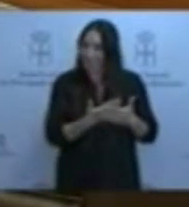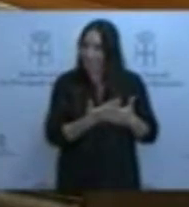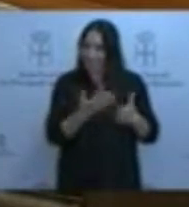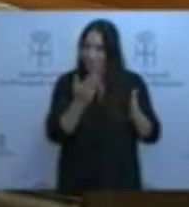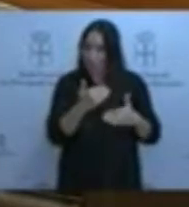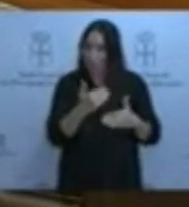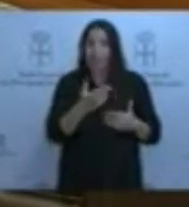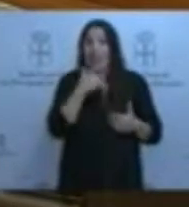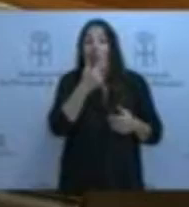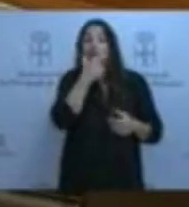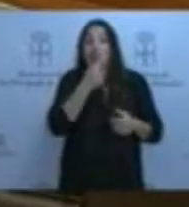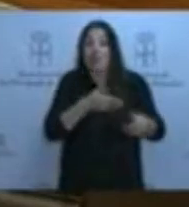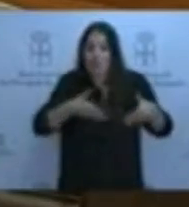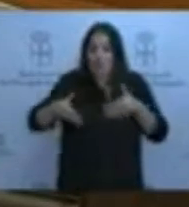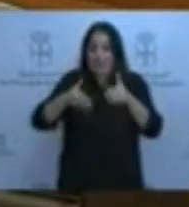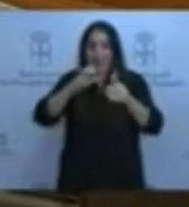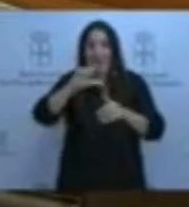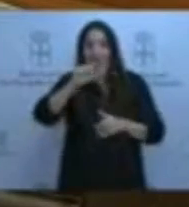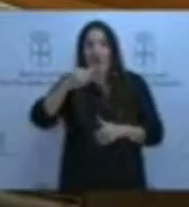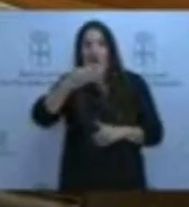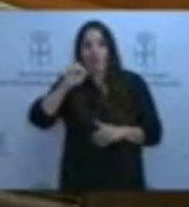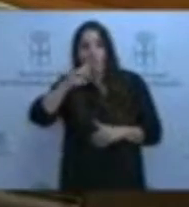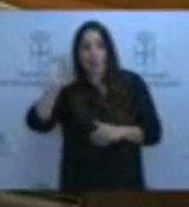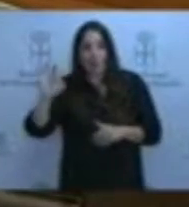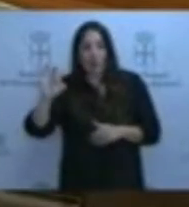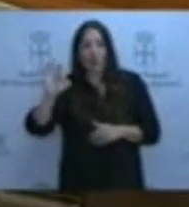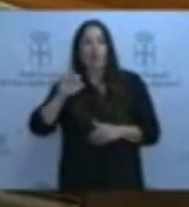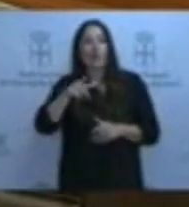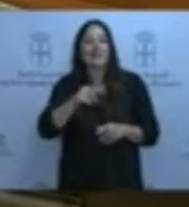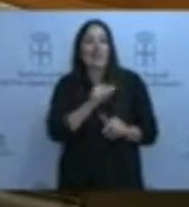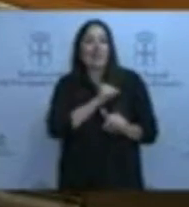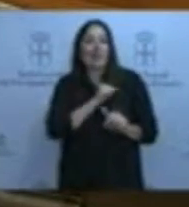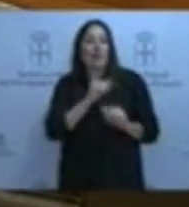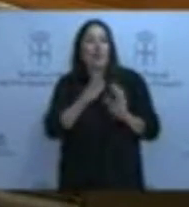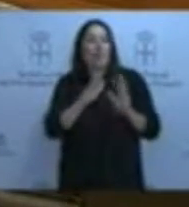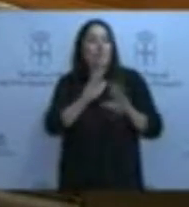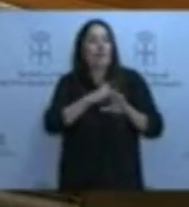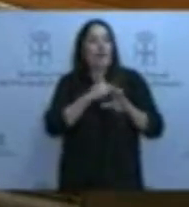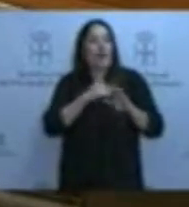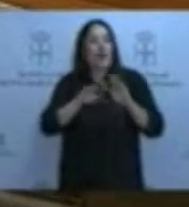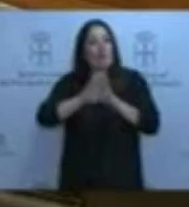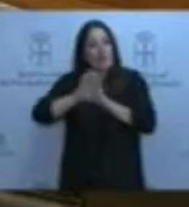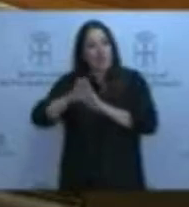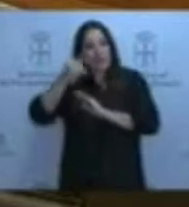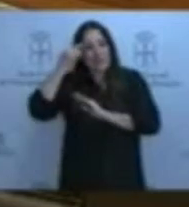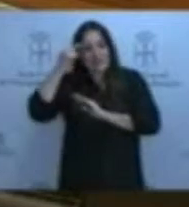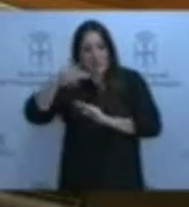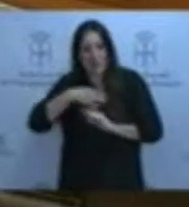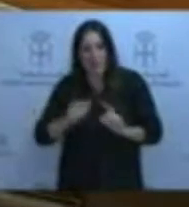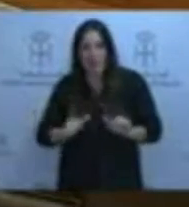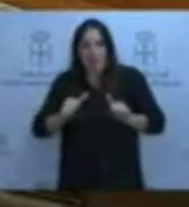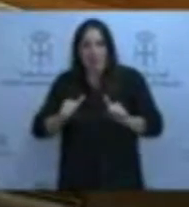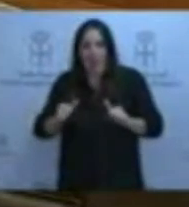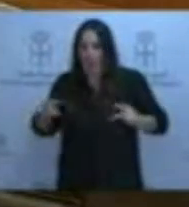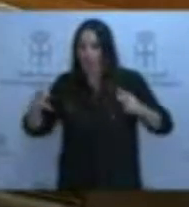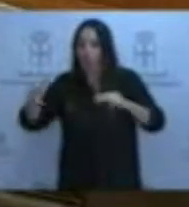de Cadaveo que no está esperando más que para un estaquillado para que ismarquen a los vecinos por donde la pueden empezar a desbrozar